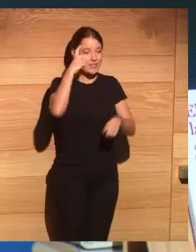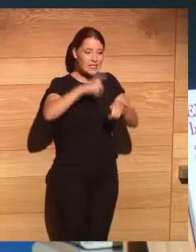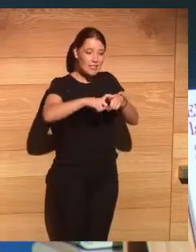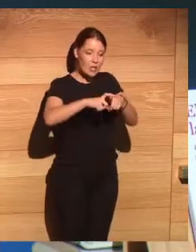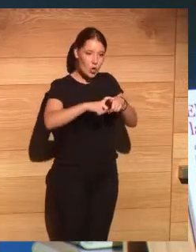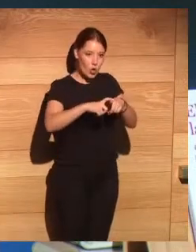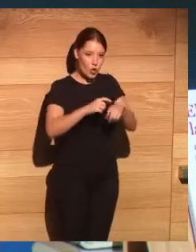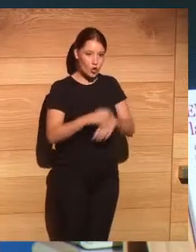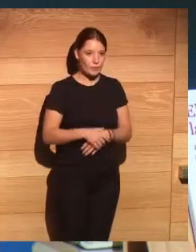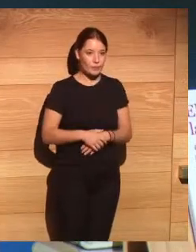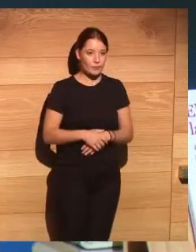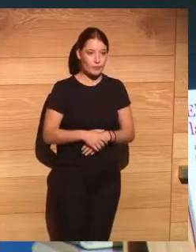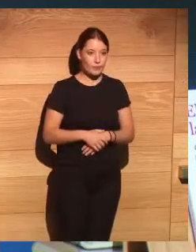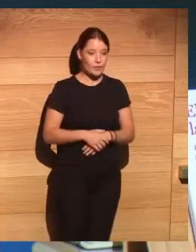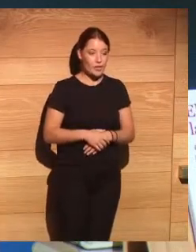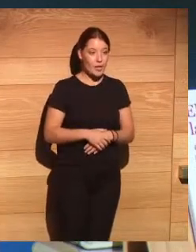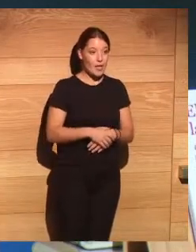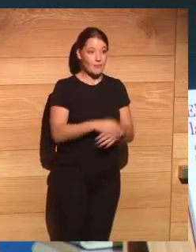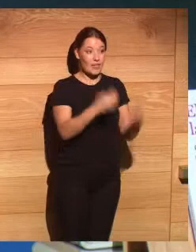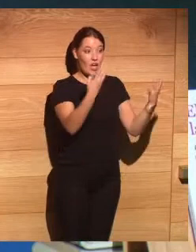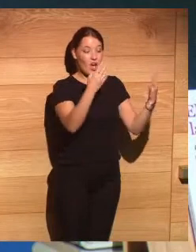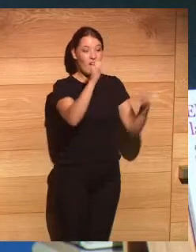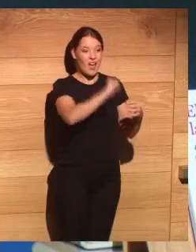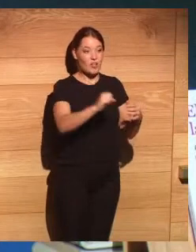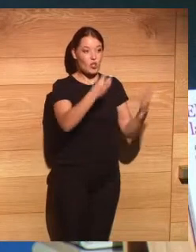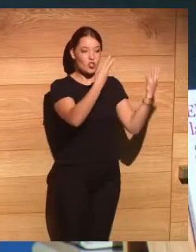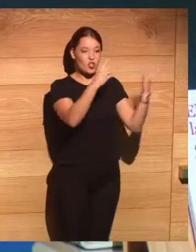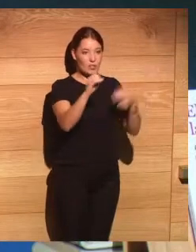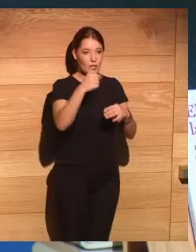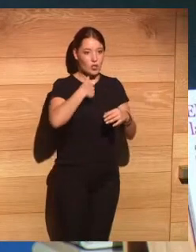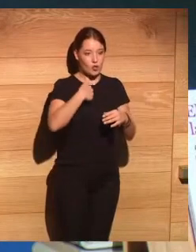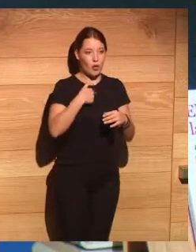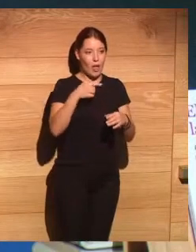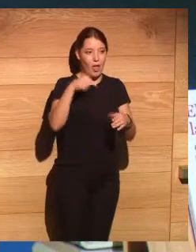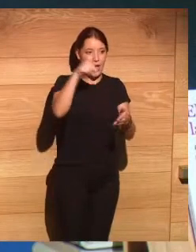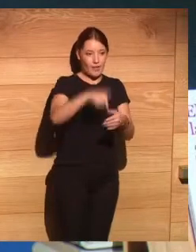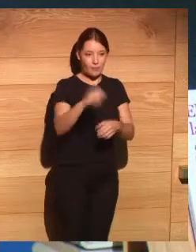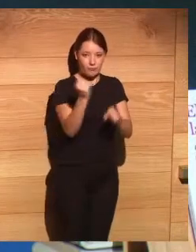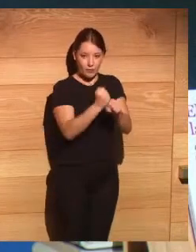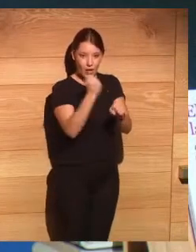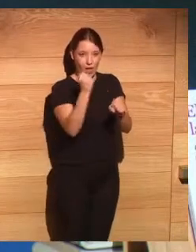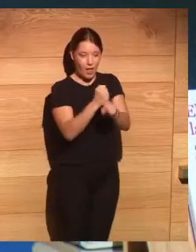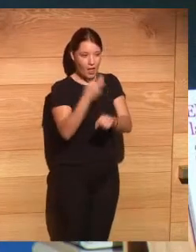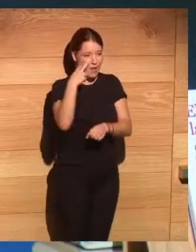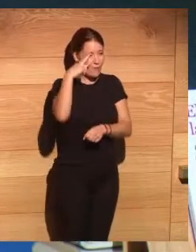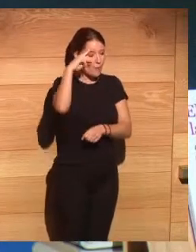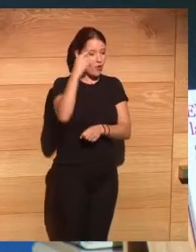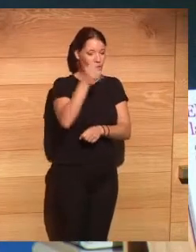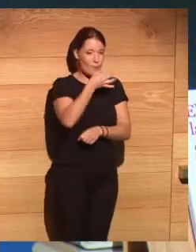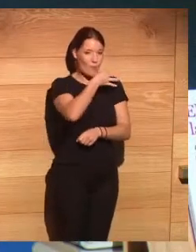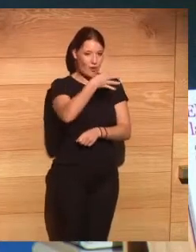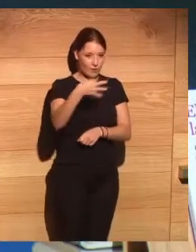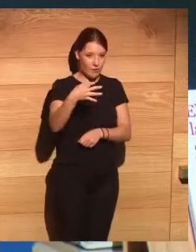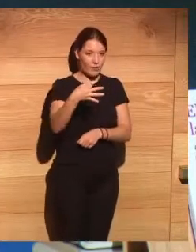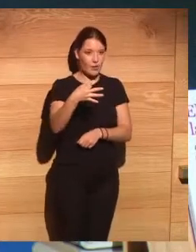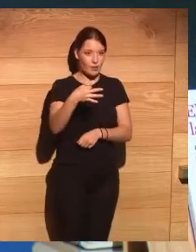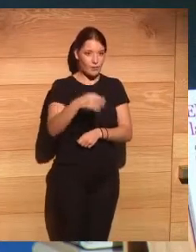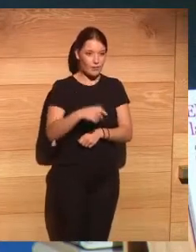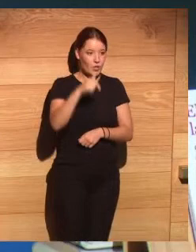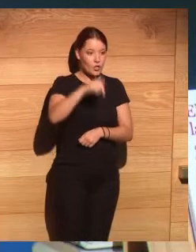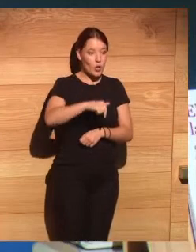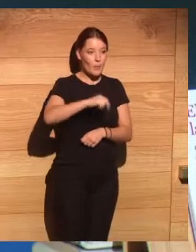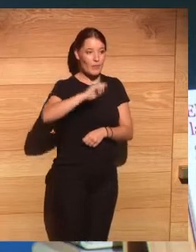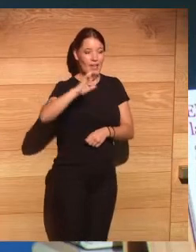80 con 20 y tantos años me cogió aquí y bueno para mí fue una experiencia total y como le decía José Joaquín yo trabajaba aquí en la quinta